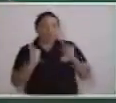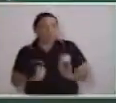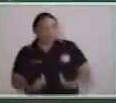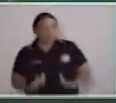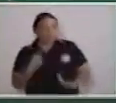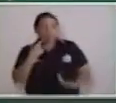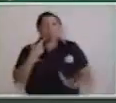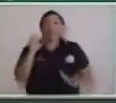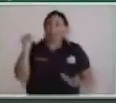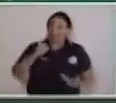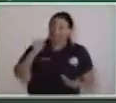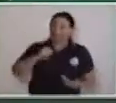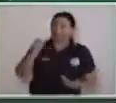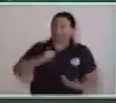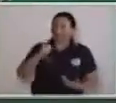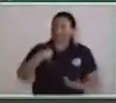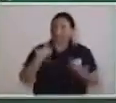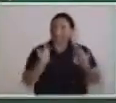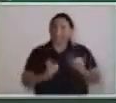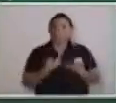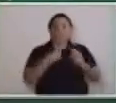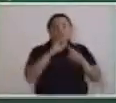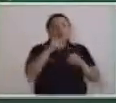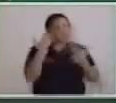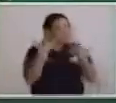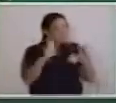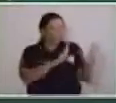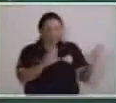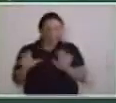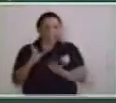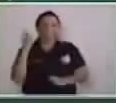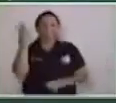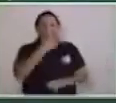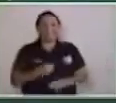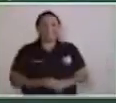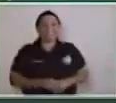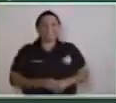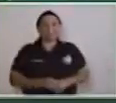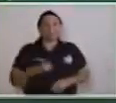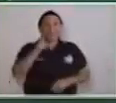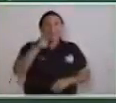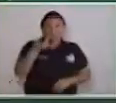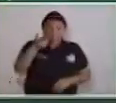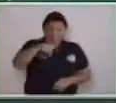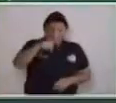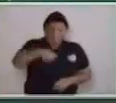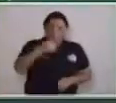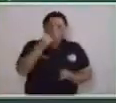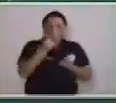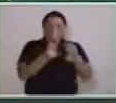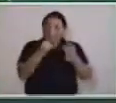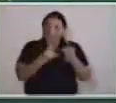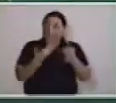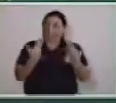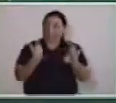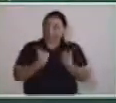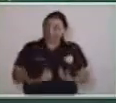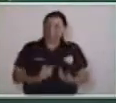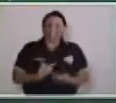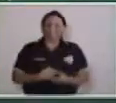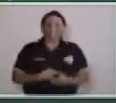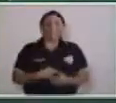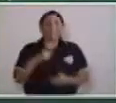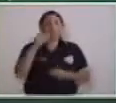¡Uf! ¡Qué cansado, ¿no? ¡Qué cansado! ¡Qué bueno que ya salió la chiva! Así es, y bueno, después de esta difícil canción, les